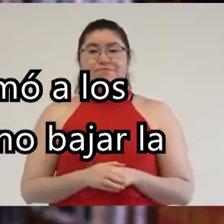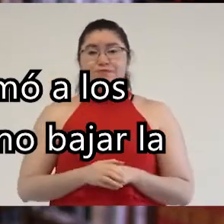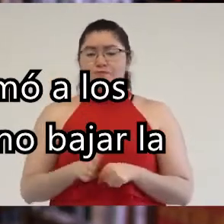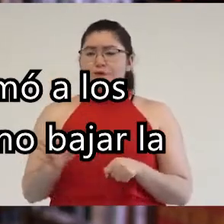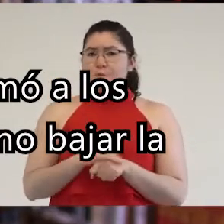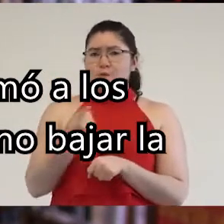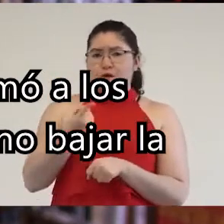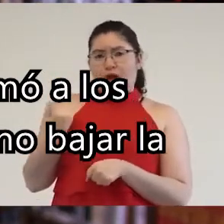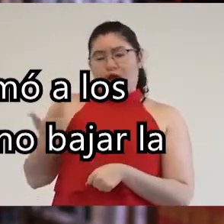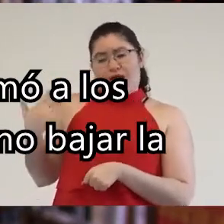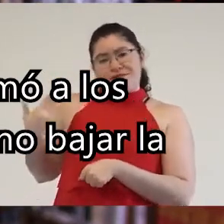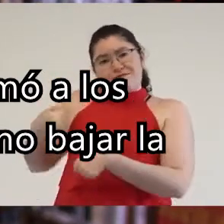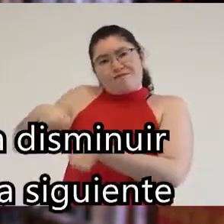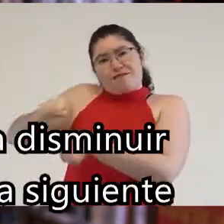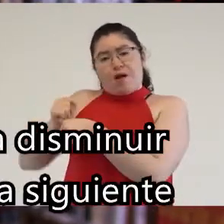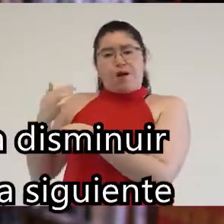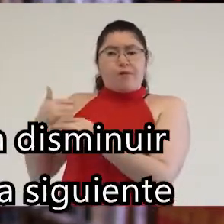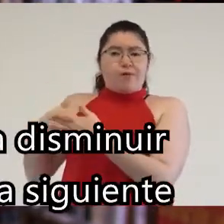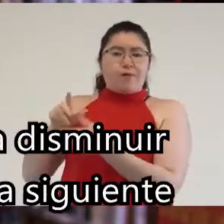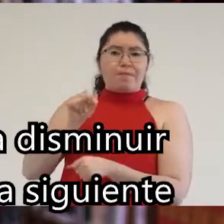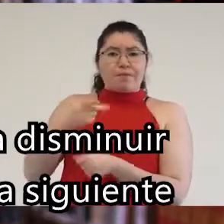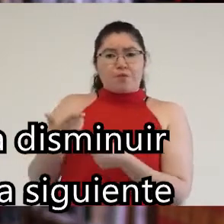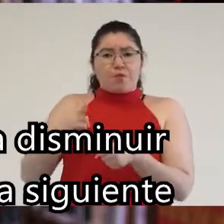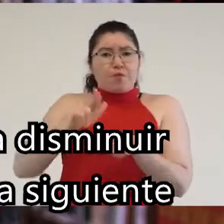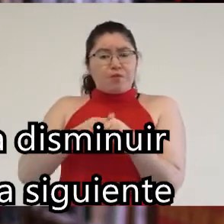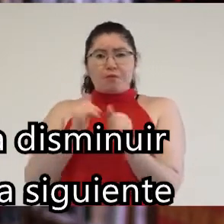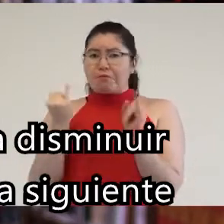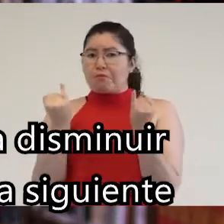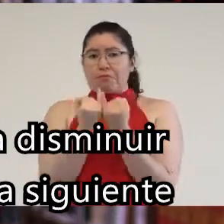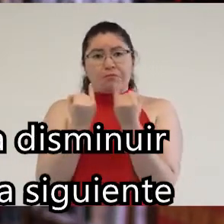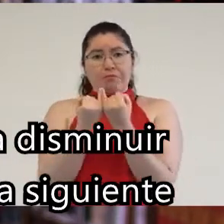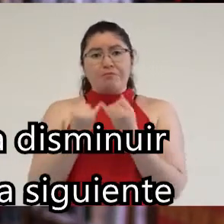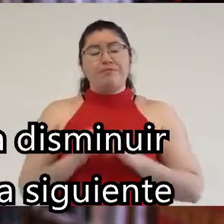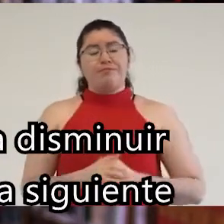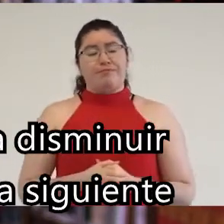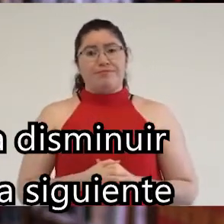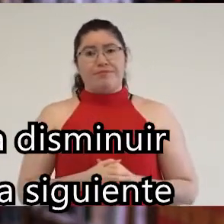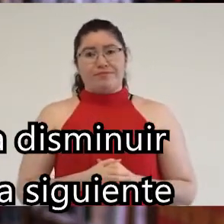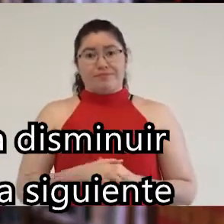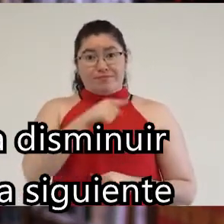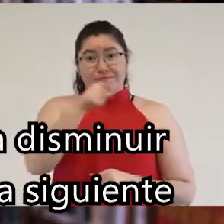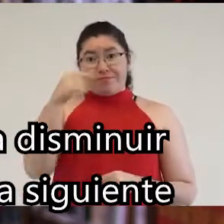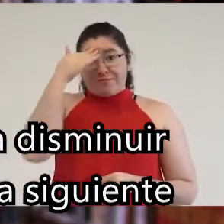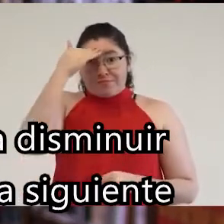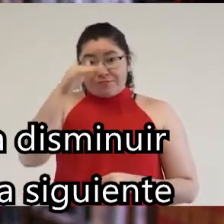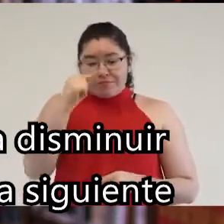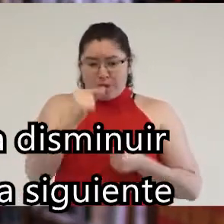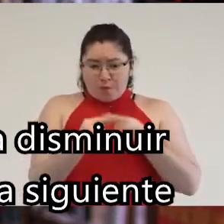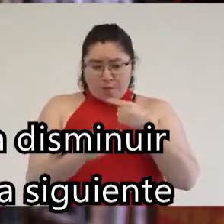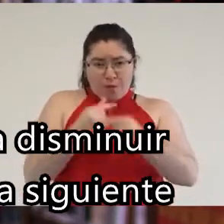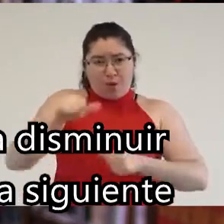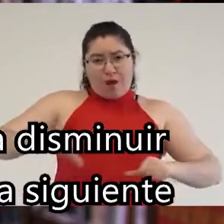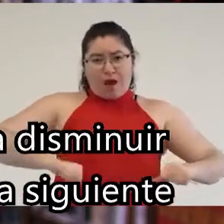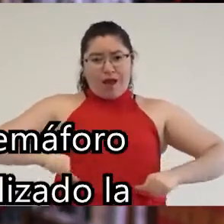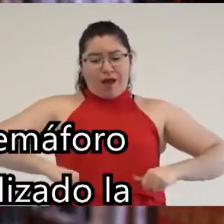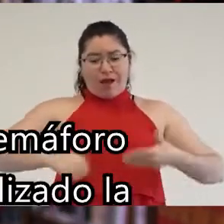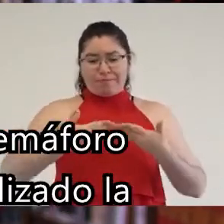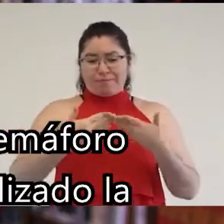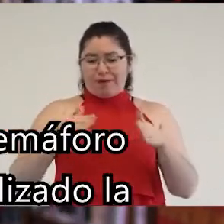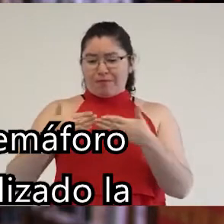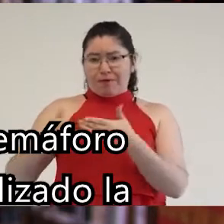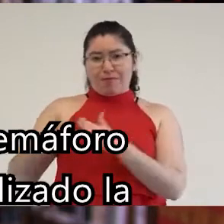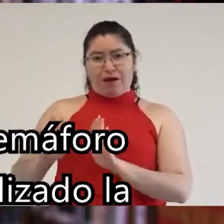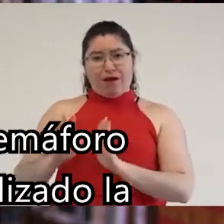esforzándose y no bajar la guardia en las medidas contra el COVID para disminuir la hospitalización. Expuso que para la siguiente